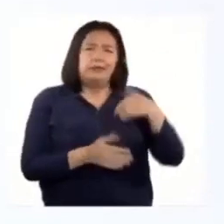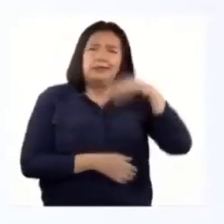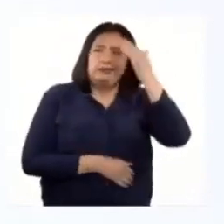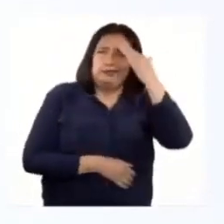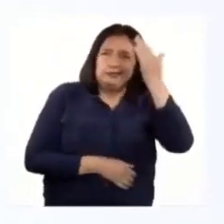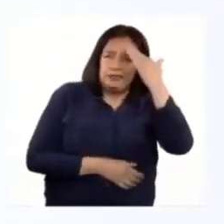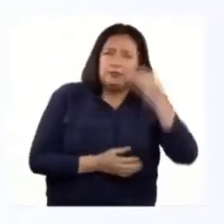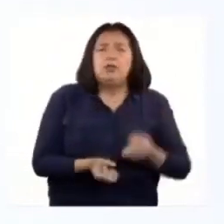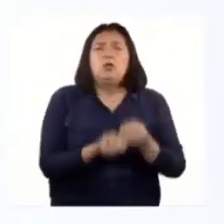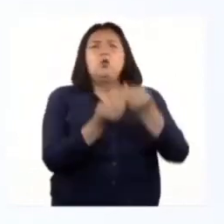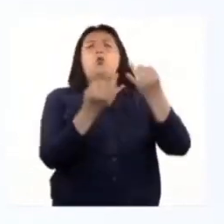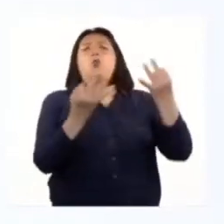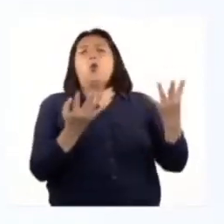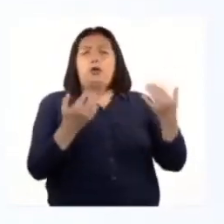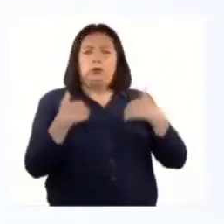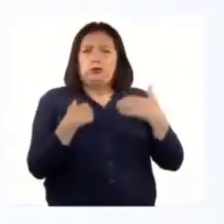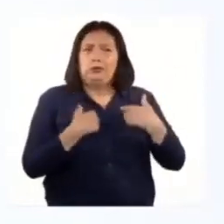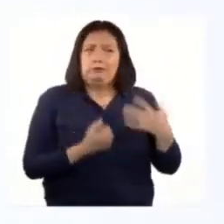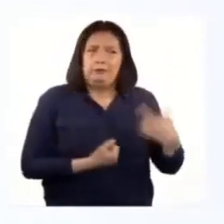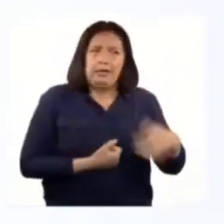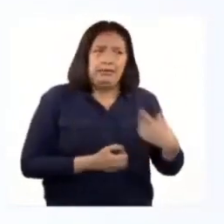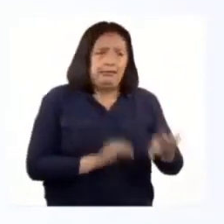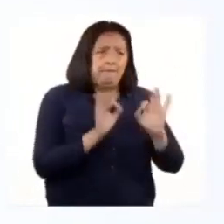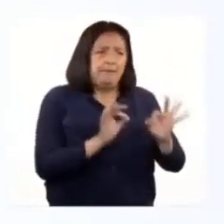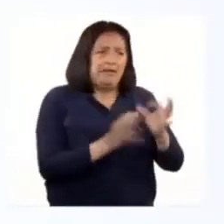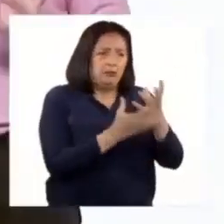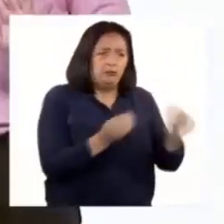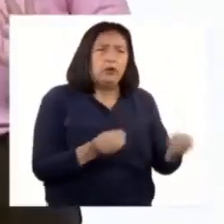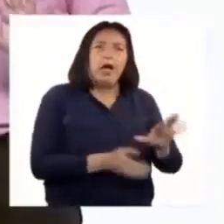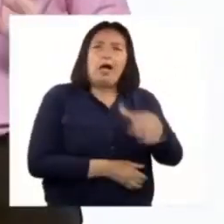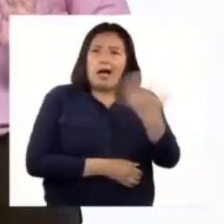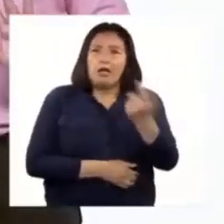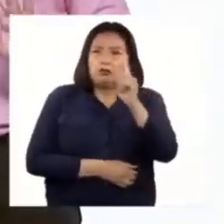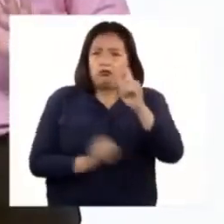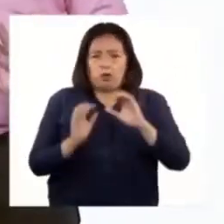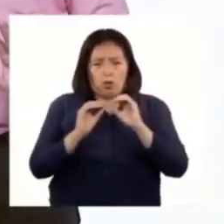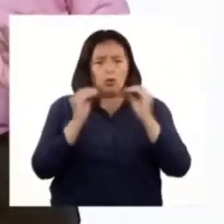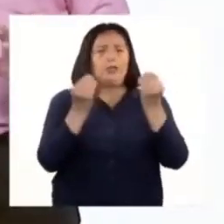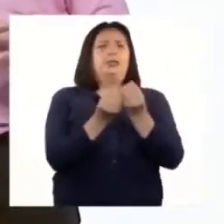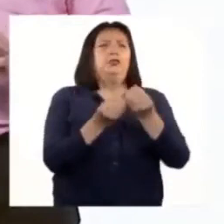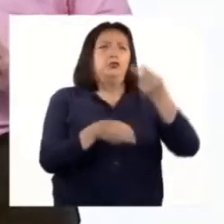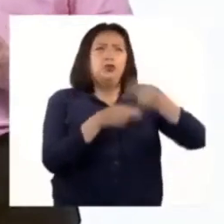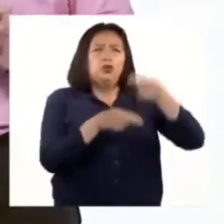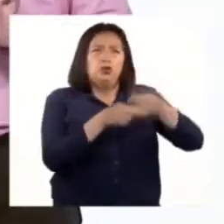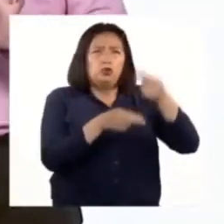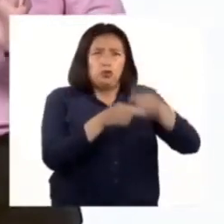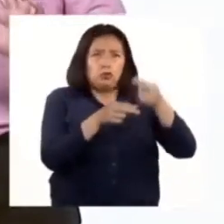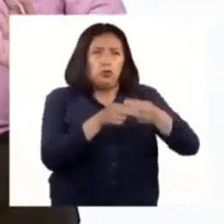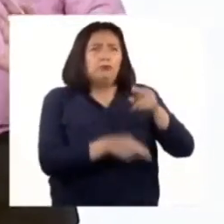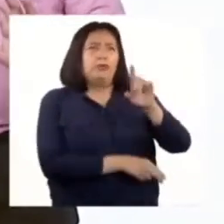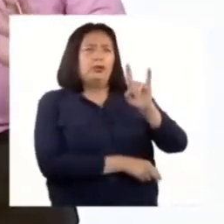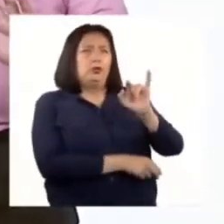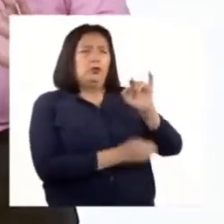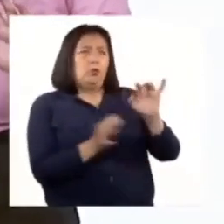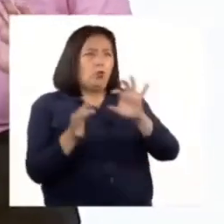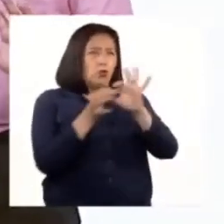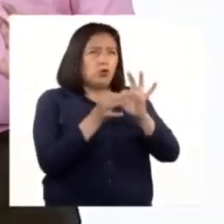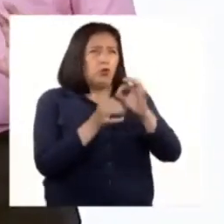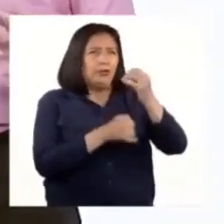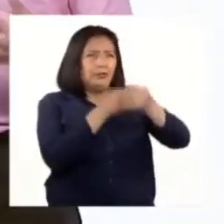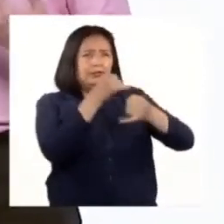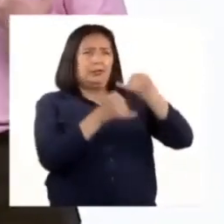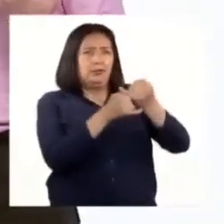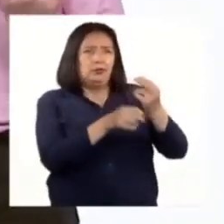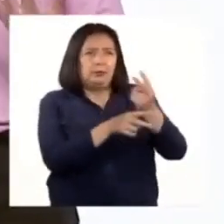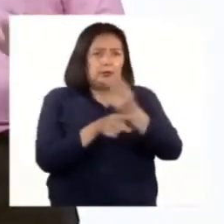conocer el número de animales en peligro de extinción existe una organización llamada Unión Internacional para